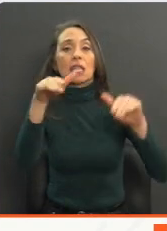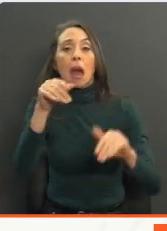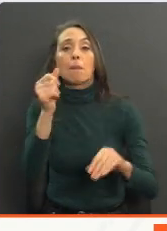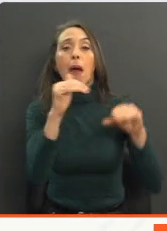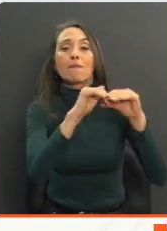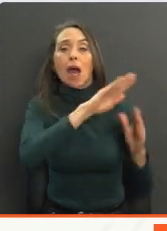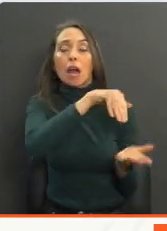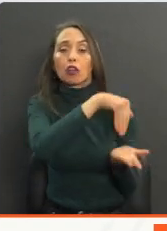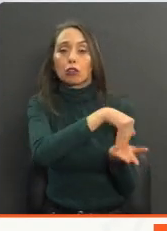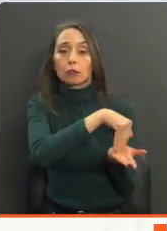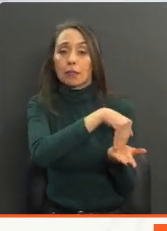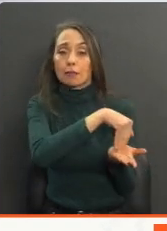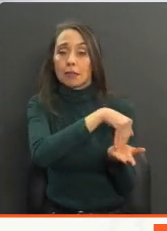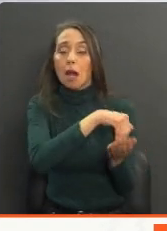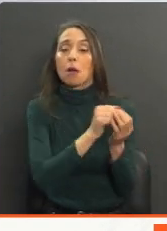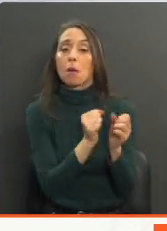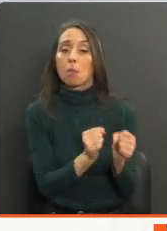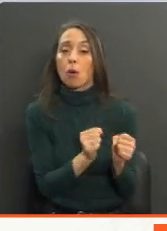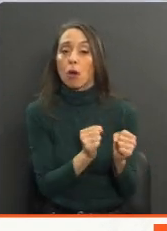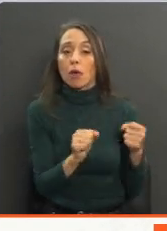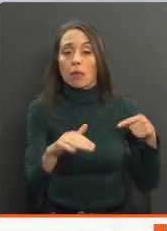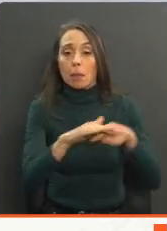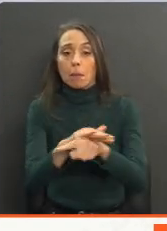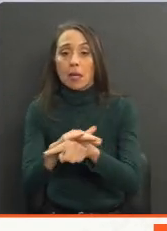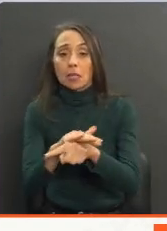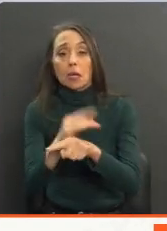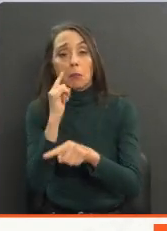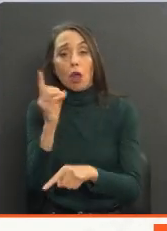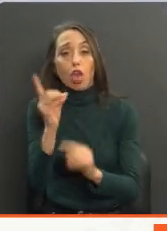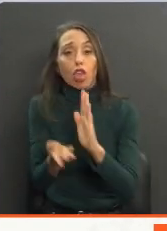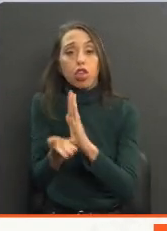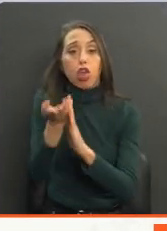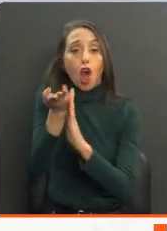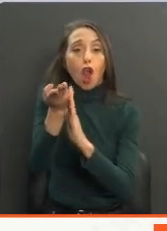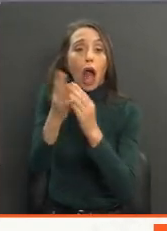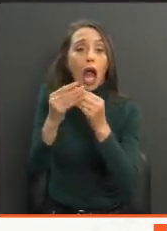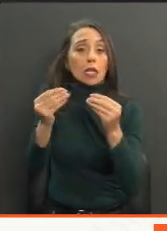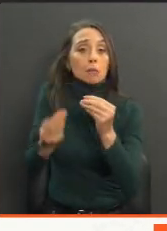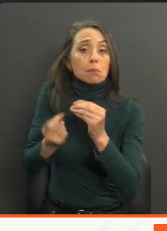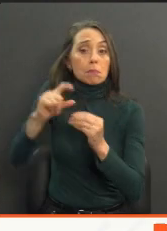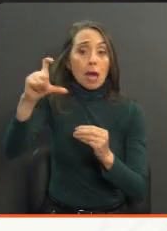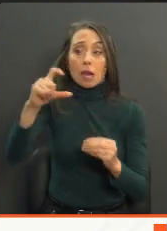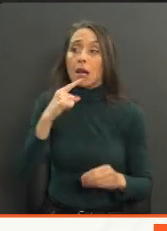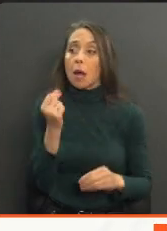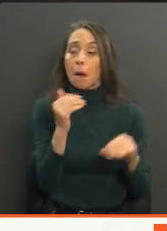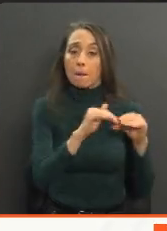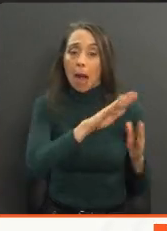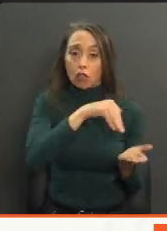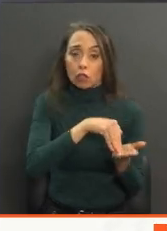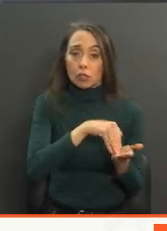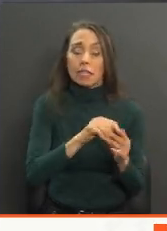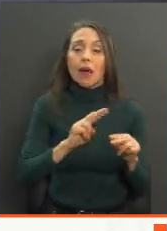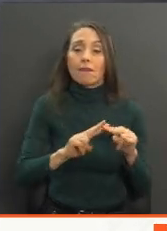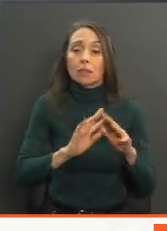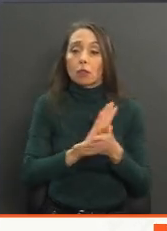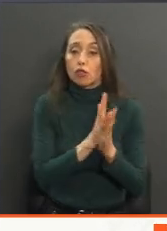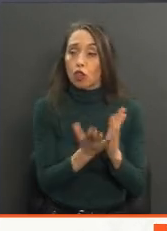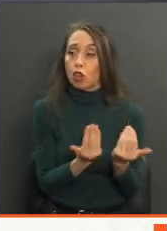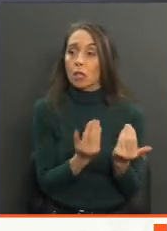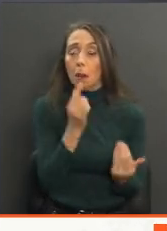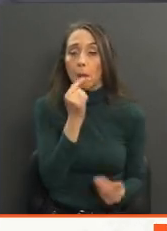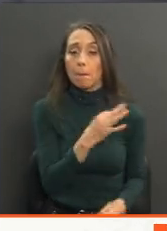Central pudiese intervenir ante la alza del dólar. El Banco Central va a hacer todo lo que sea necesario